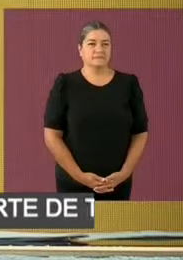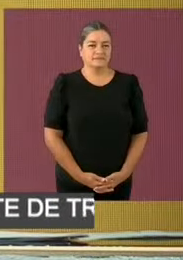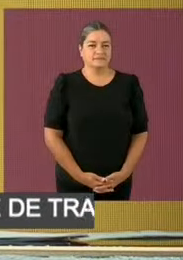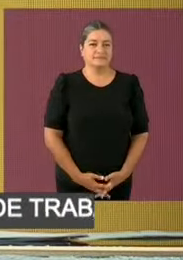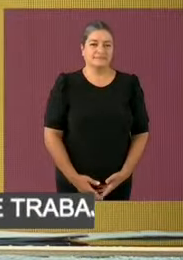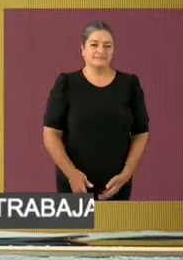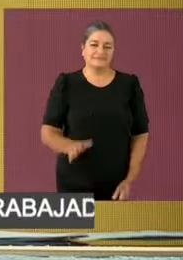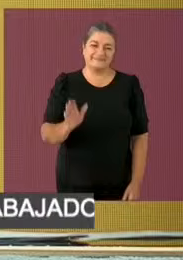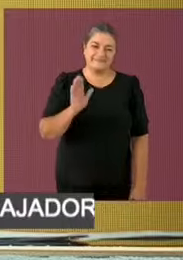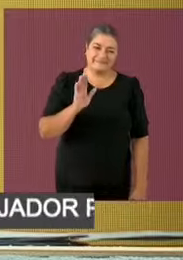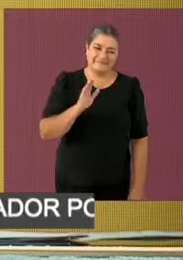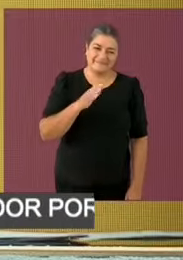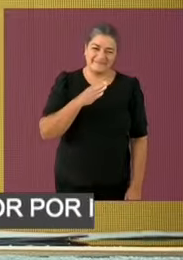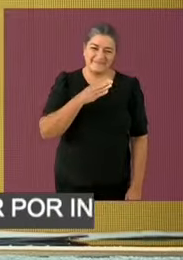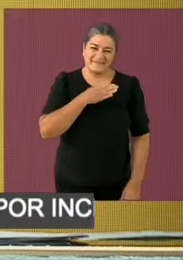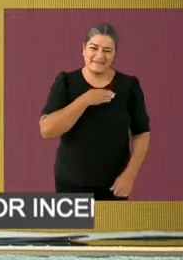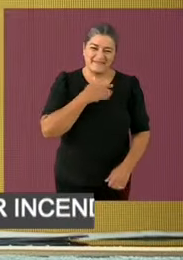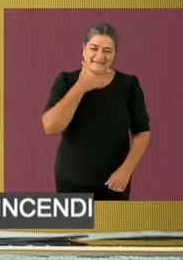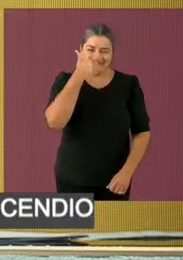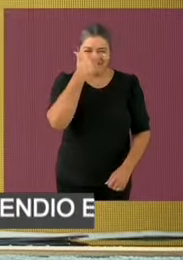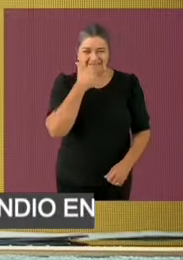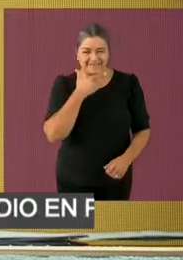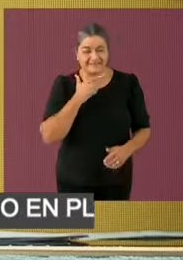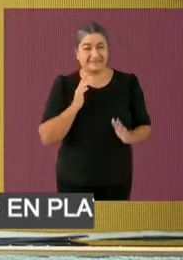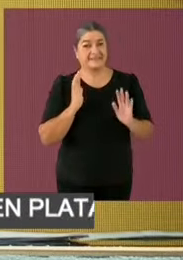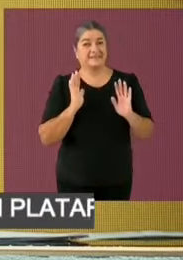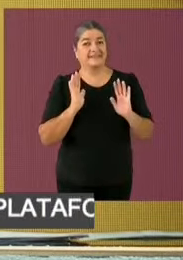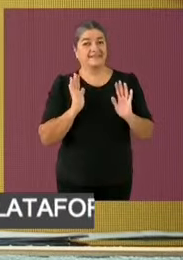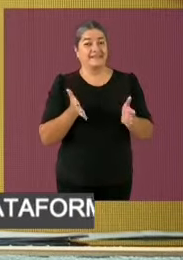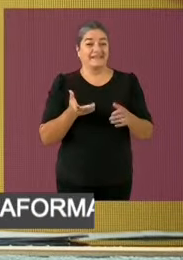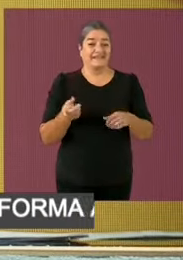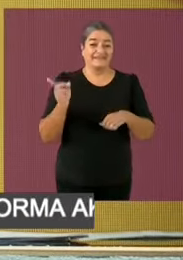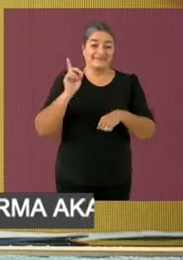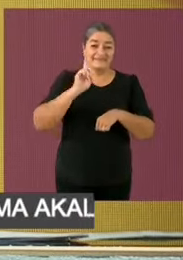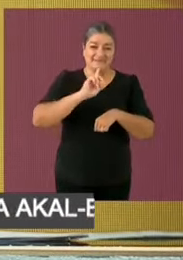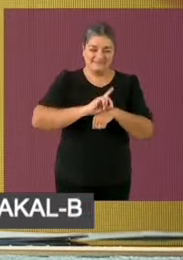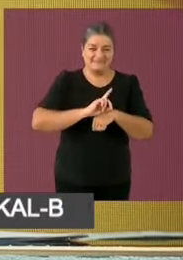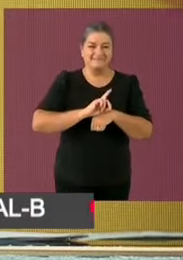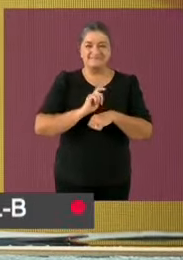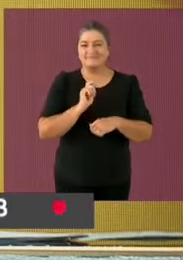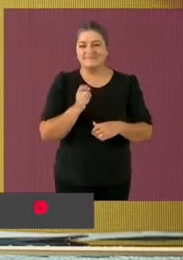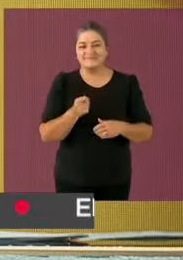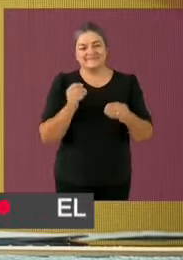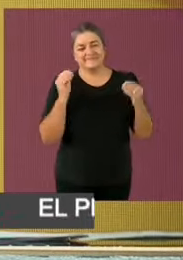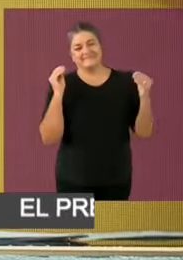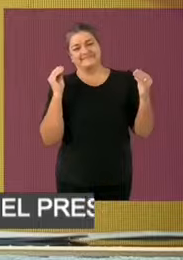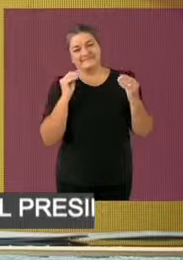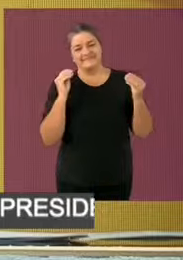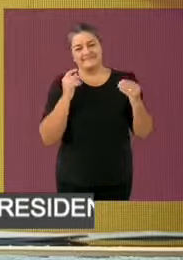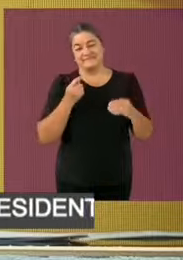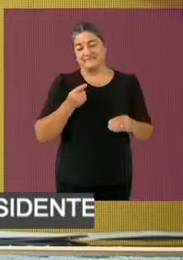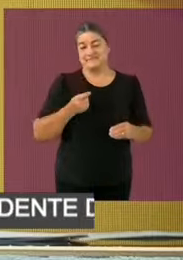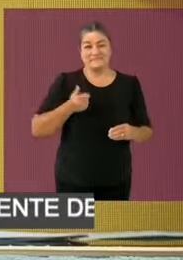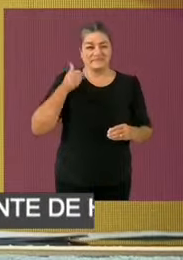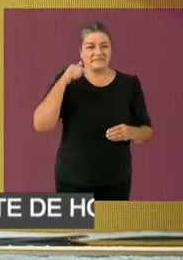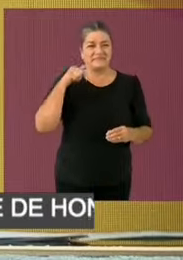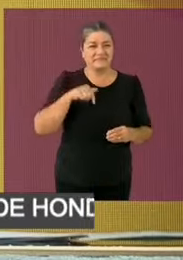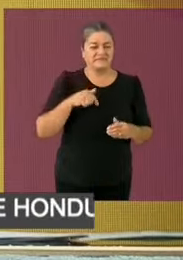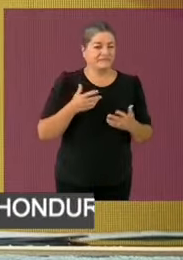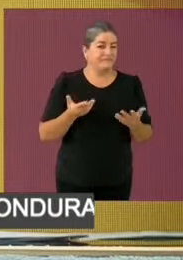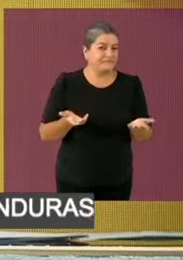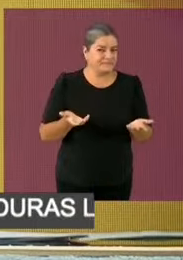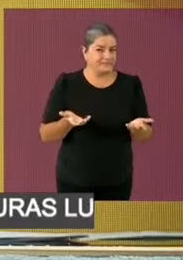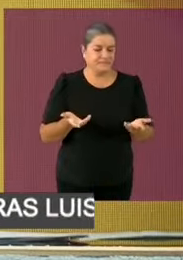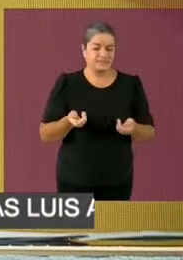Buenas noches, llegó el día, llegó el primer debate. nombre del Instituto Nacional Electoral les damos la bienvenida a este primer